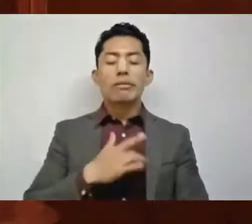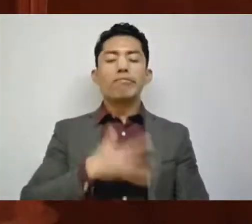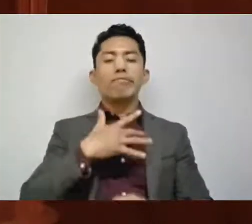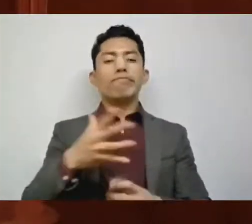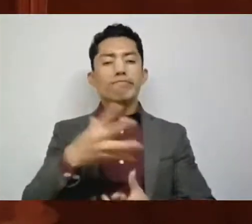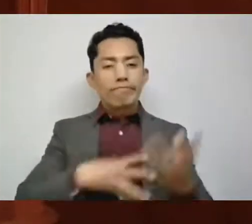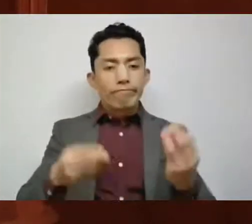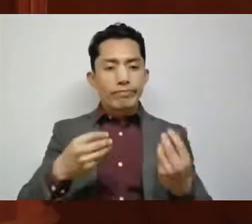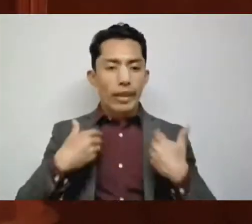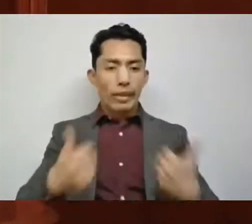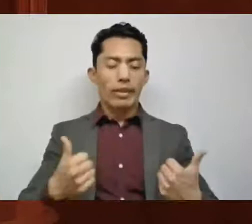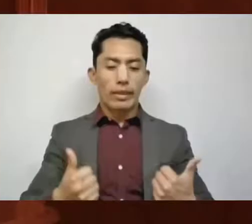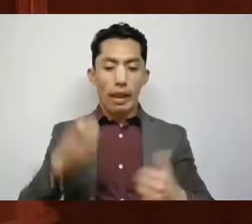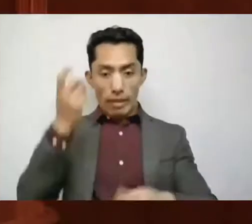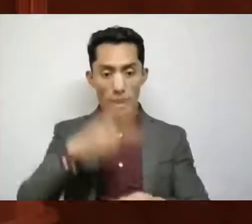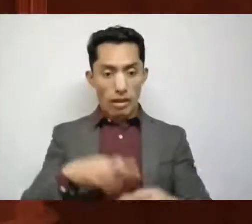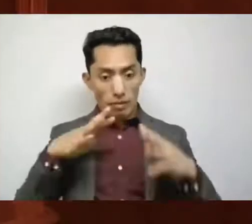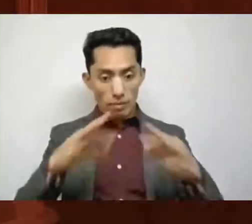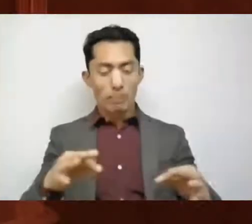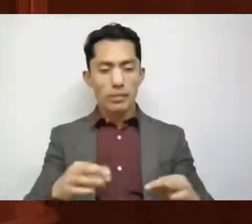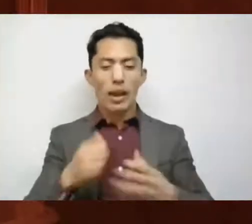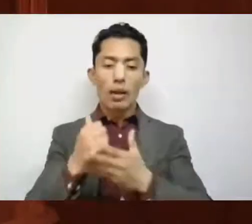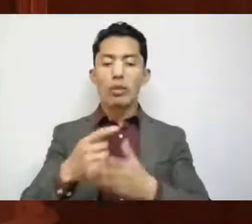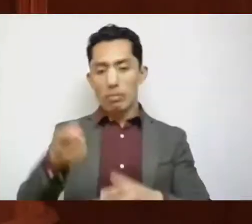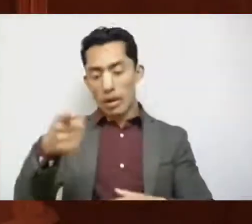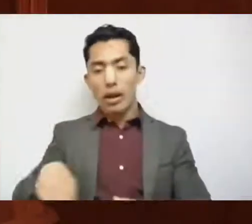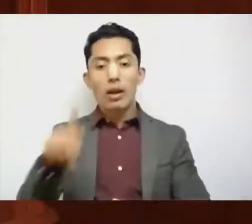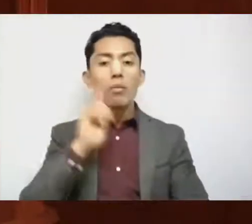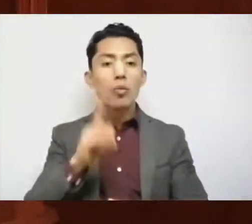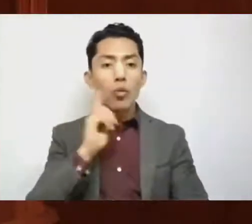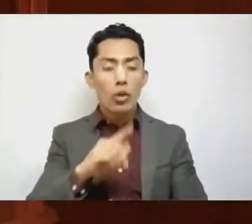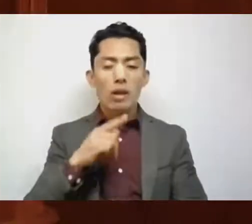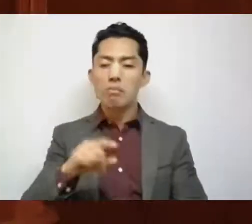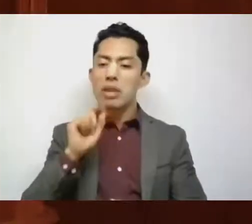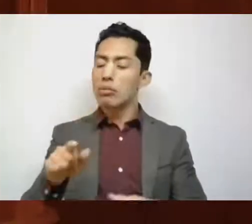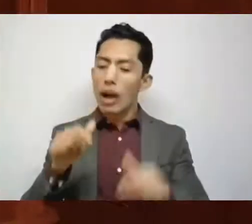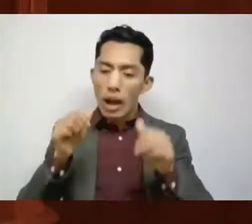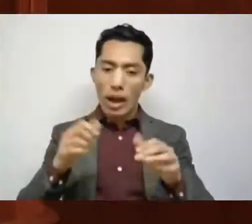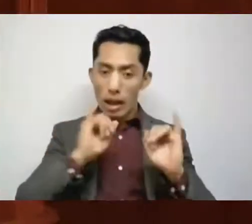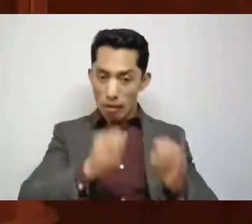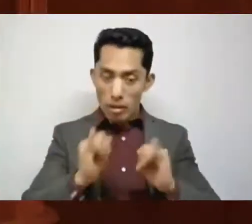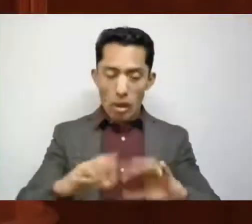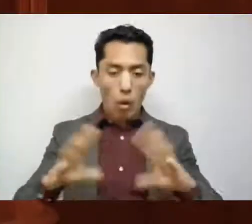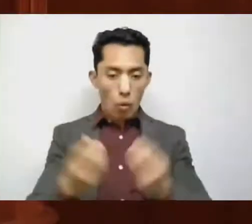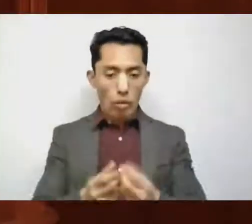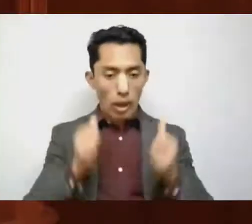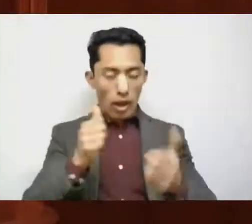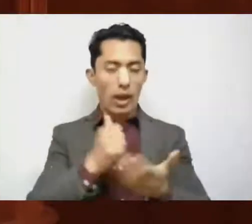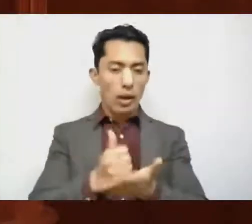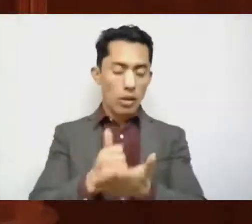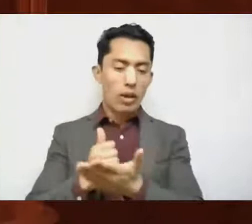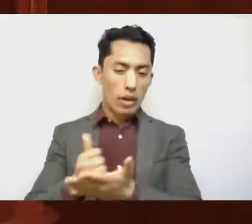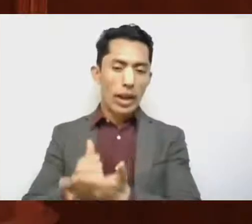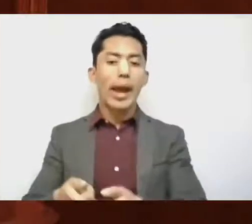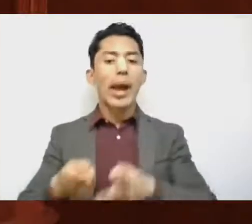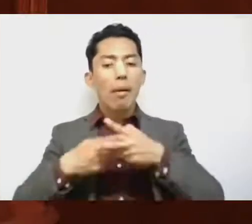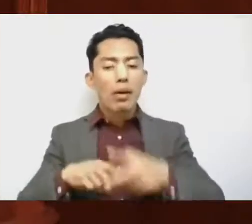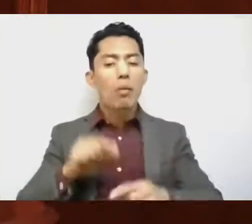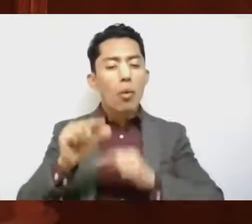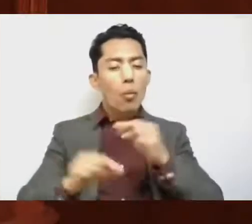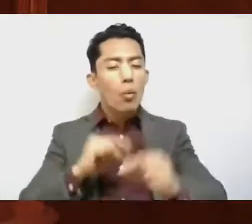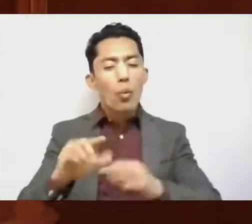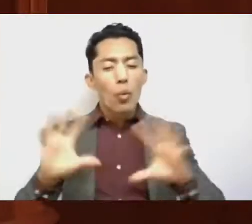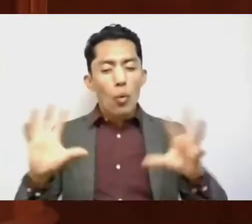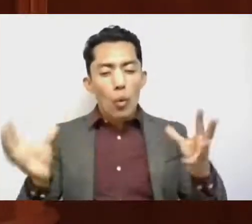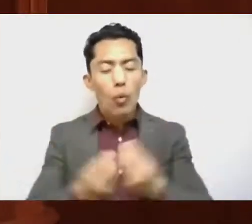crear estas direcciones permitirá a todas las mexiquenses tener la misma atención en lo individual, para que sea la semilla que inicie una inercia conjunta